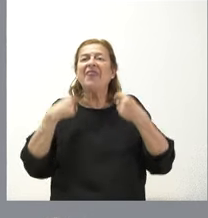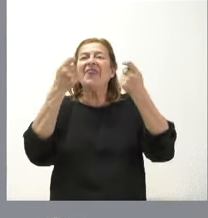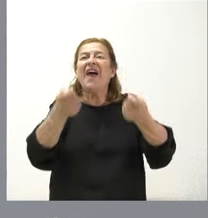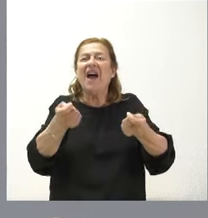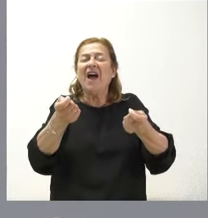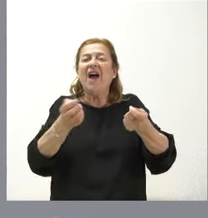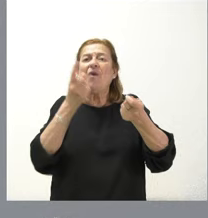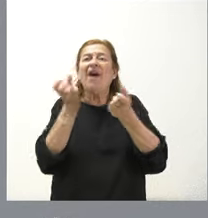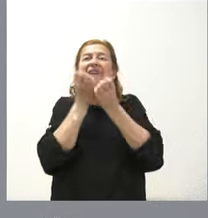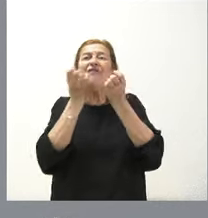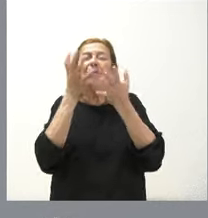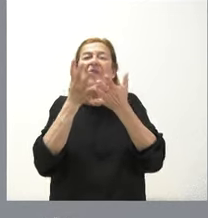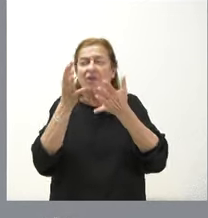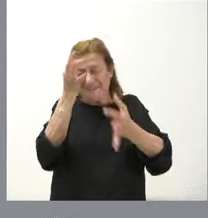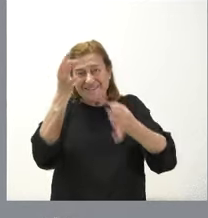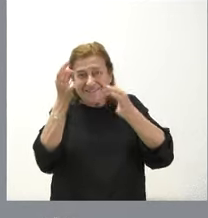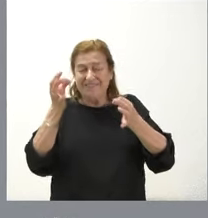información precisa